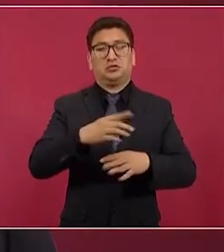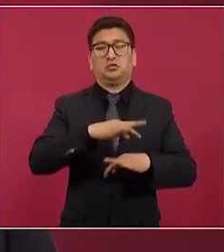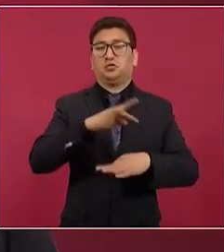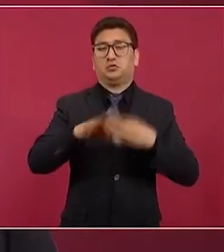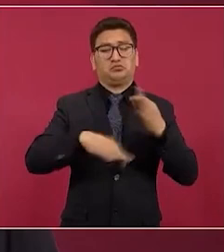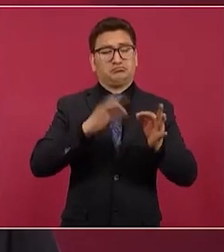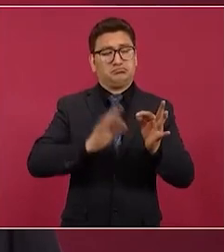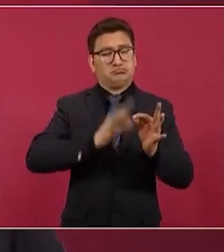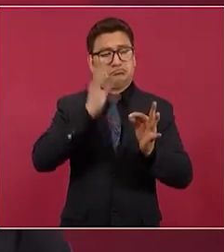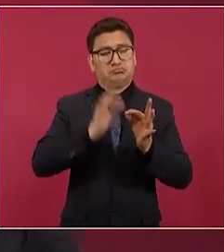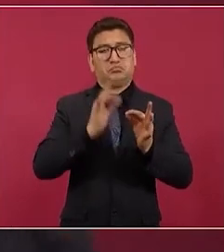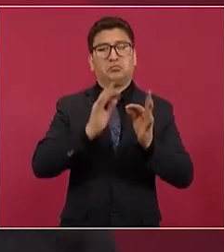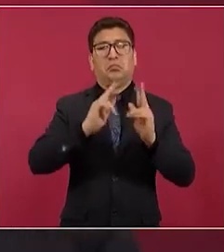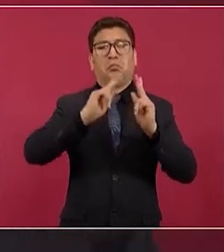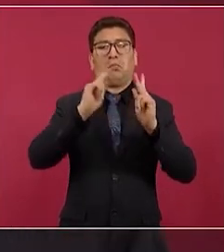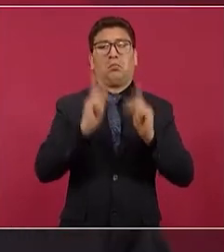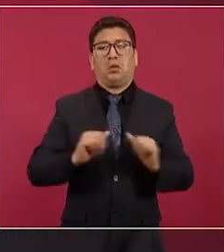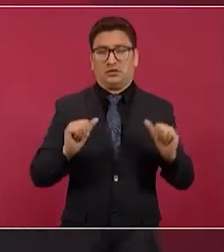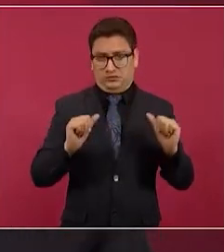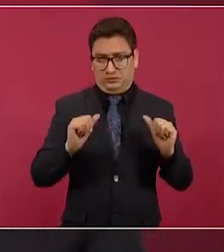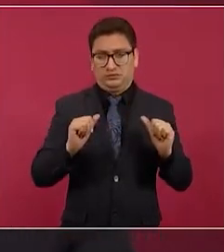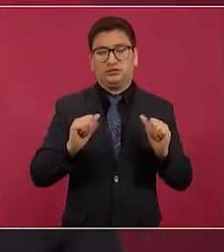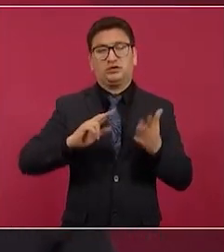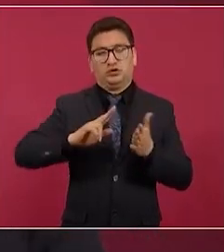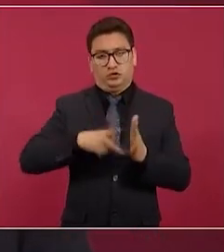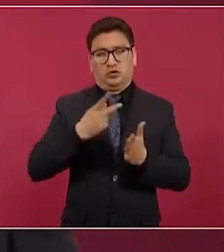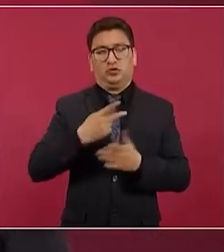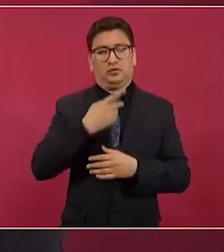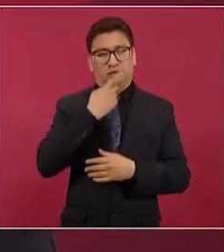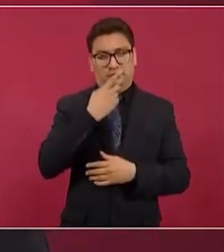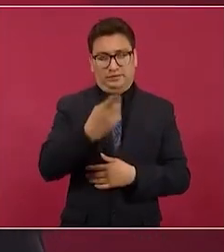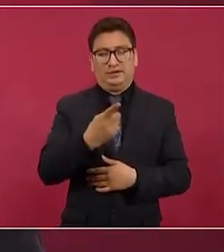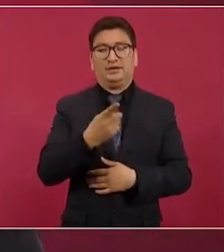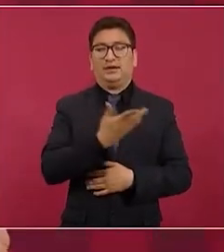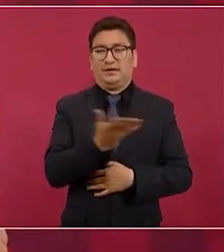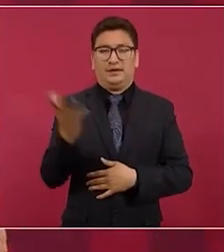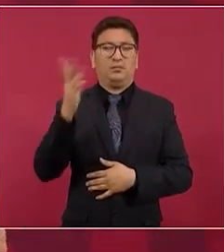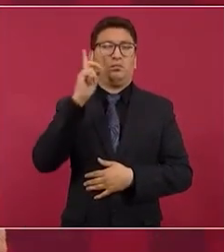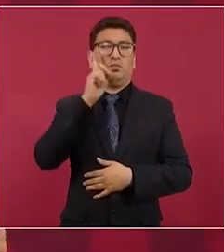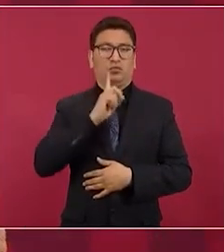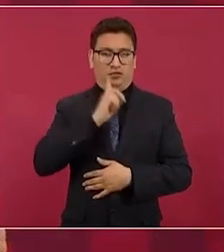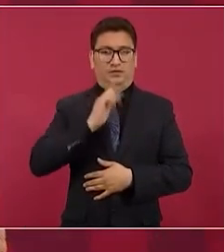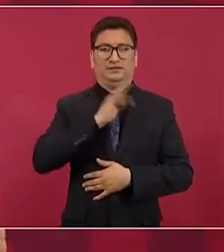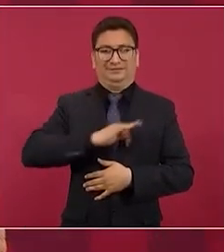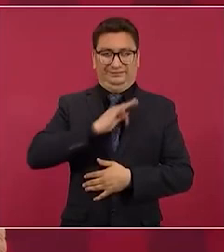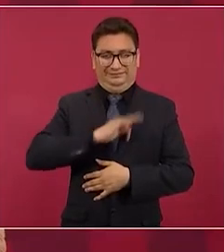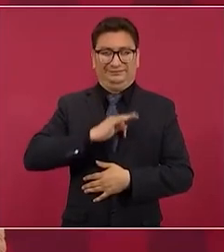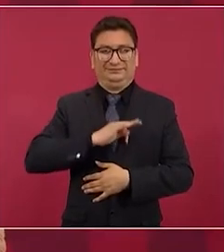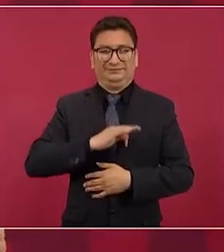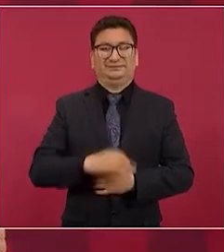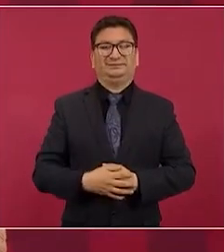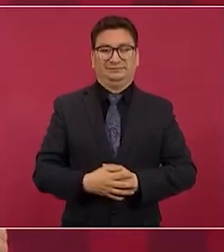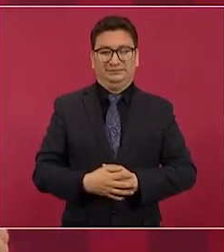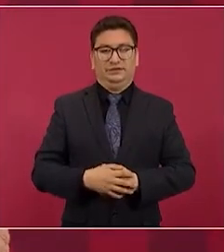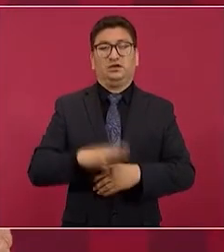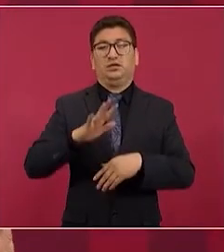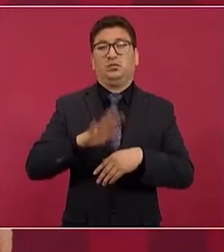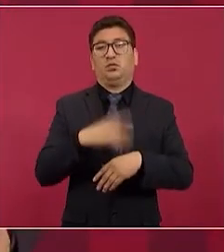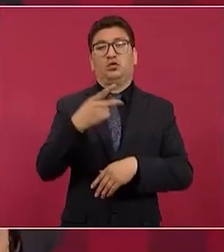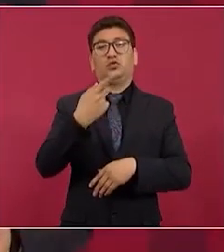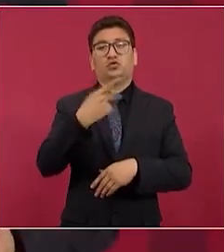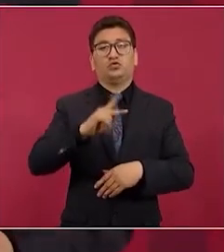paz y de nuevo felicitar a las mujeres que participaron por su